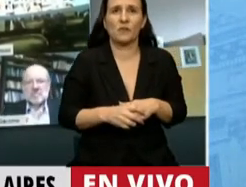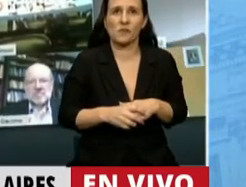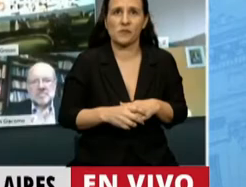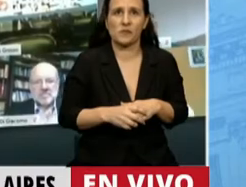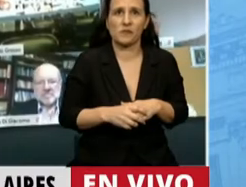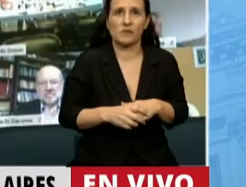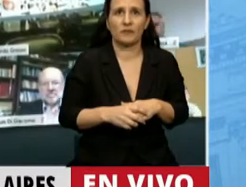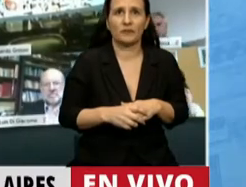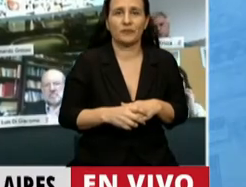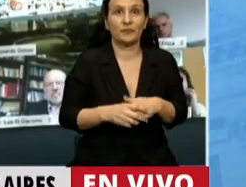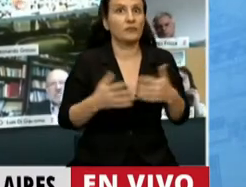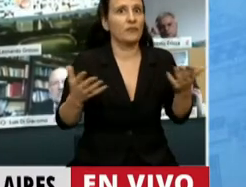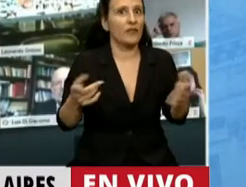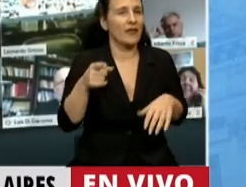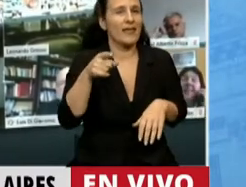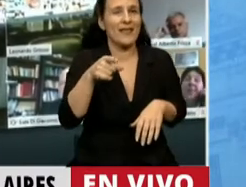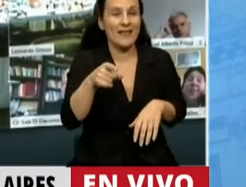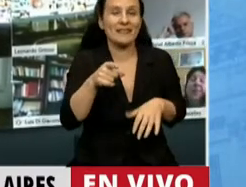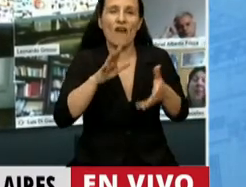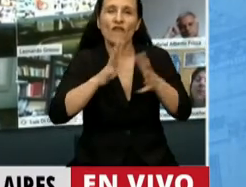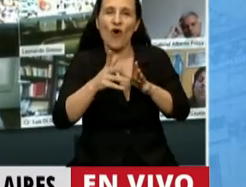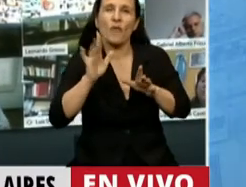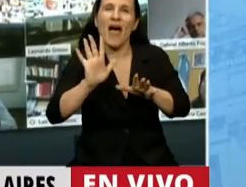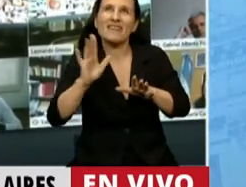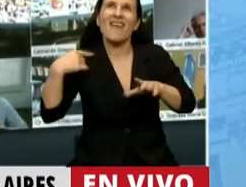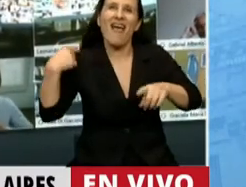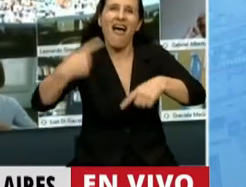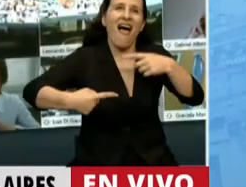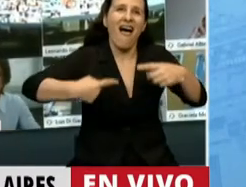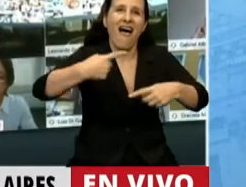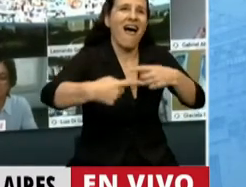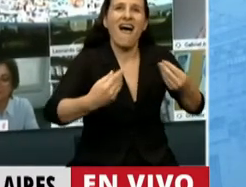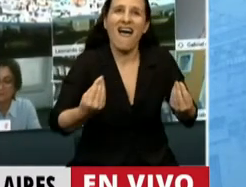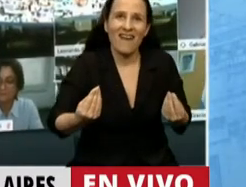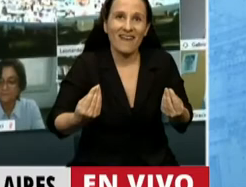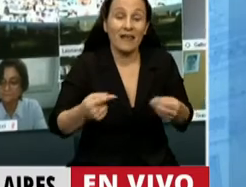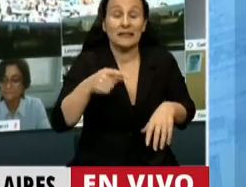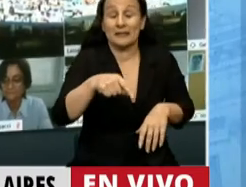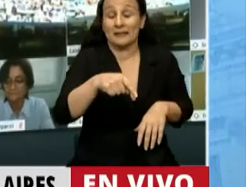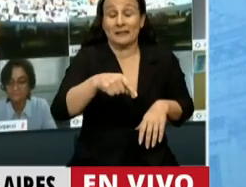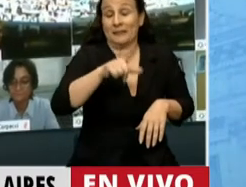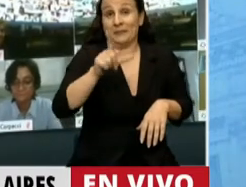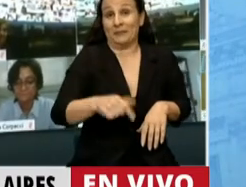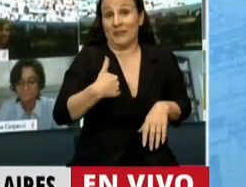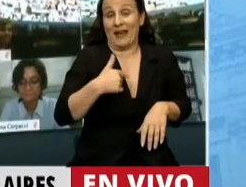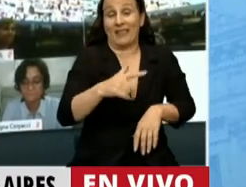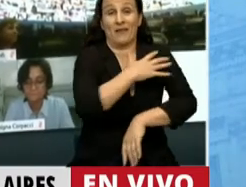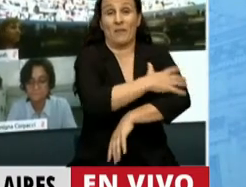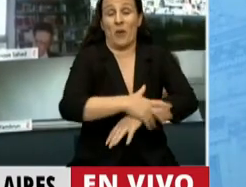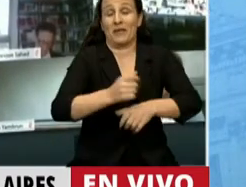que efectivamente nos lleva a este país donde crece la pobreza, crece la